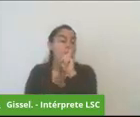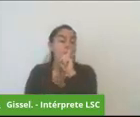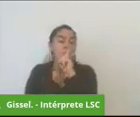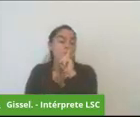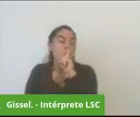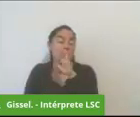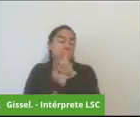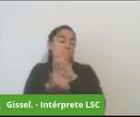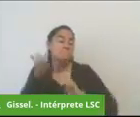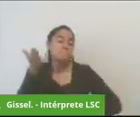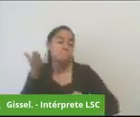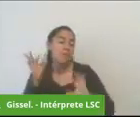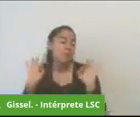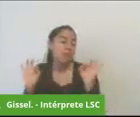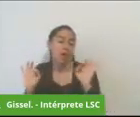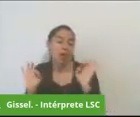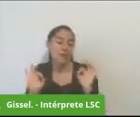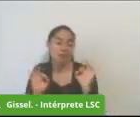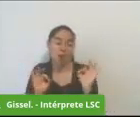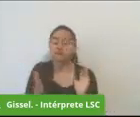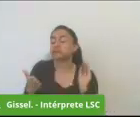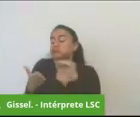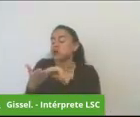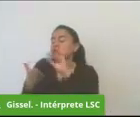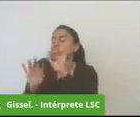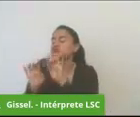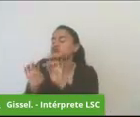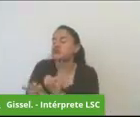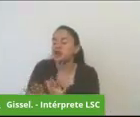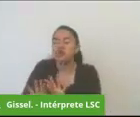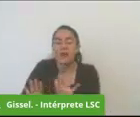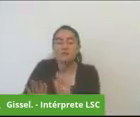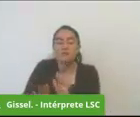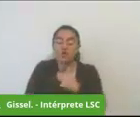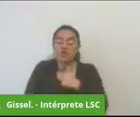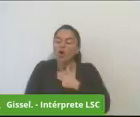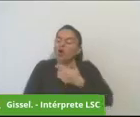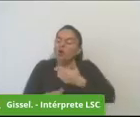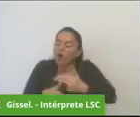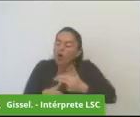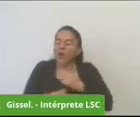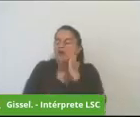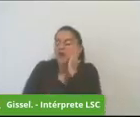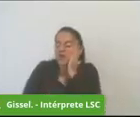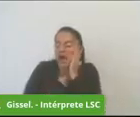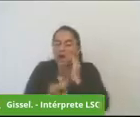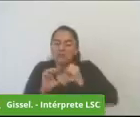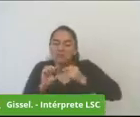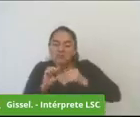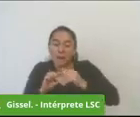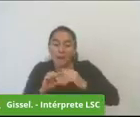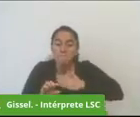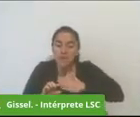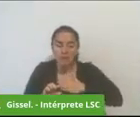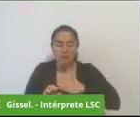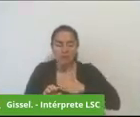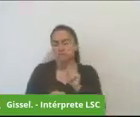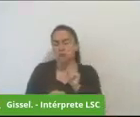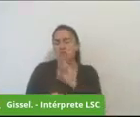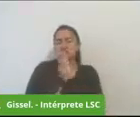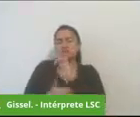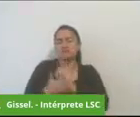a van a ver que hay un clic que pueden hacer donde se dice enviar reporte anónimo esta es una